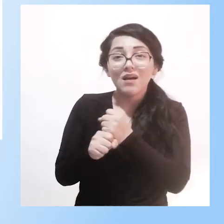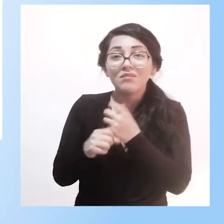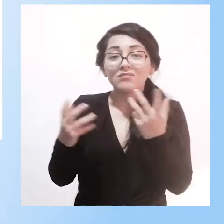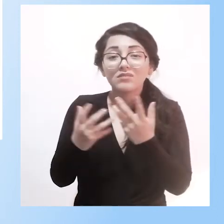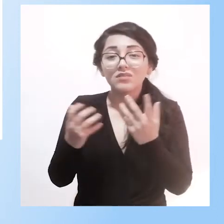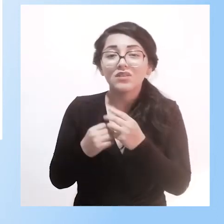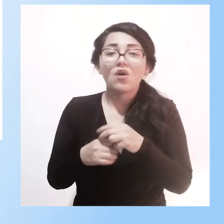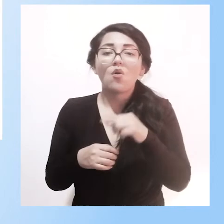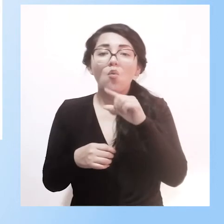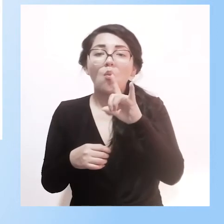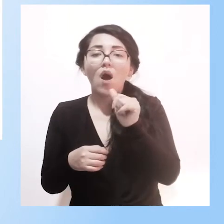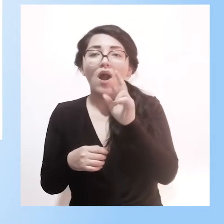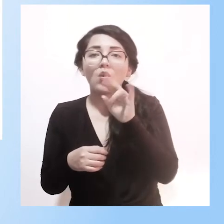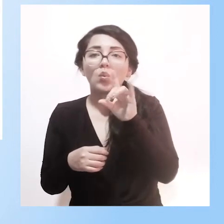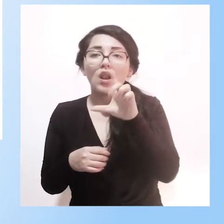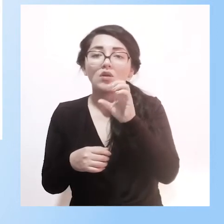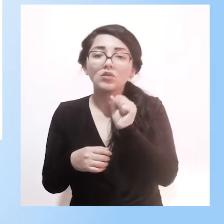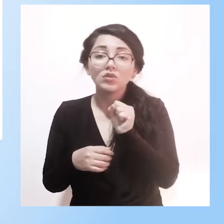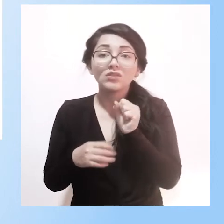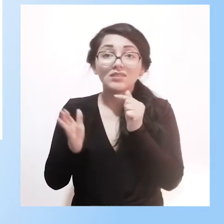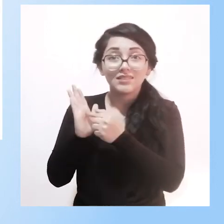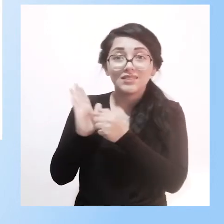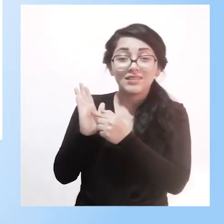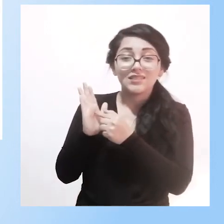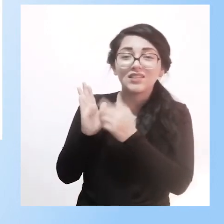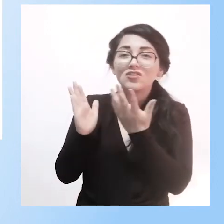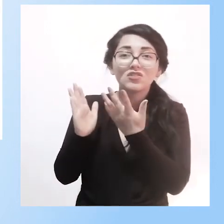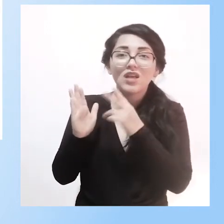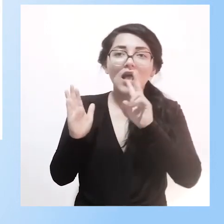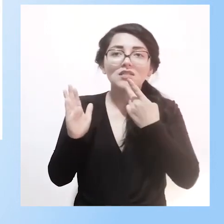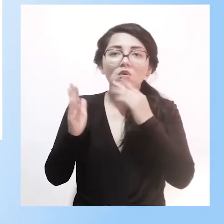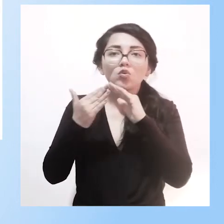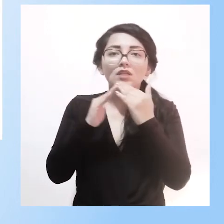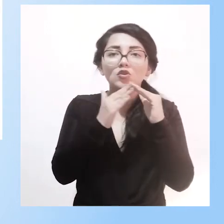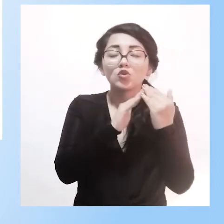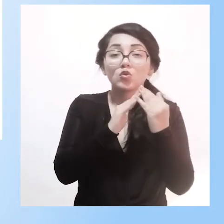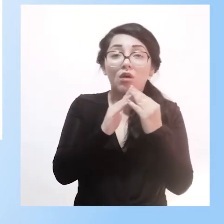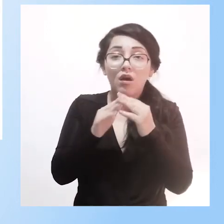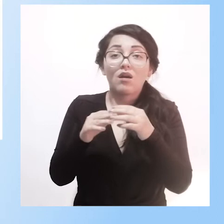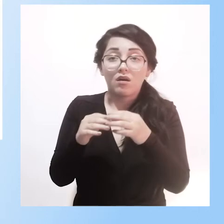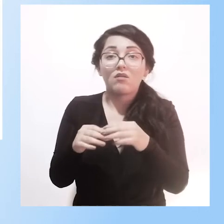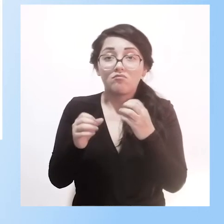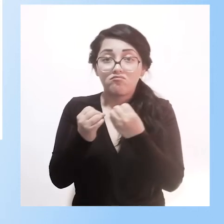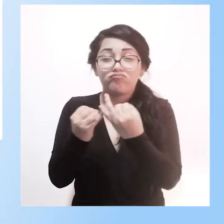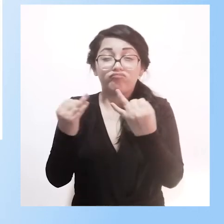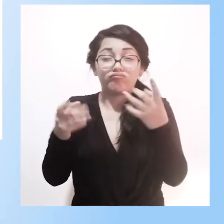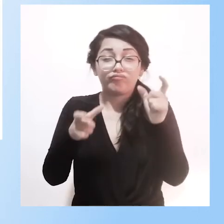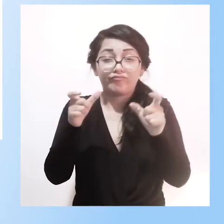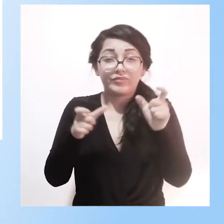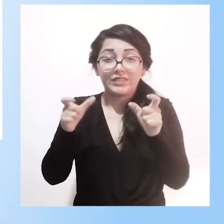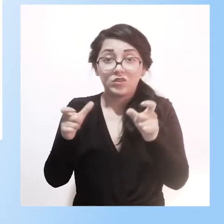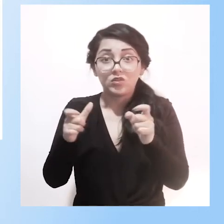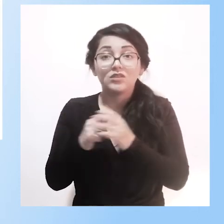Guarulhos, es la segunda ciudad más poblada de São Paulo.